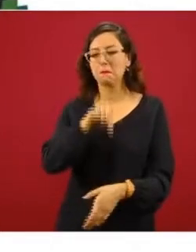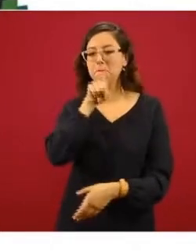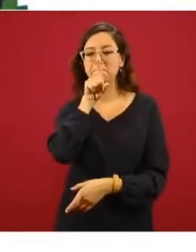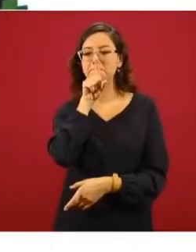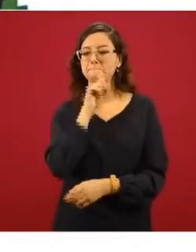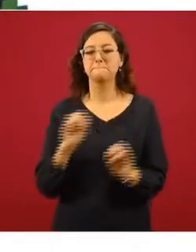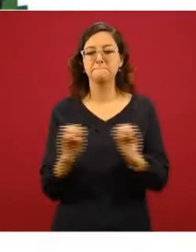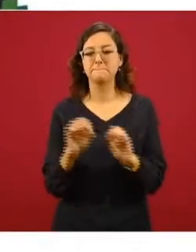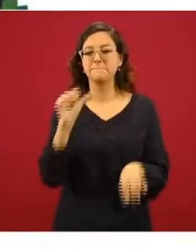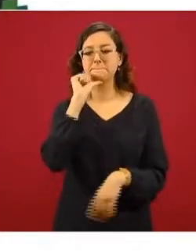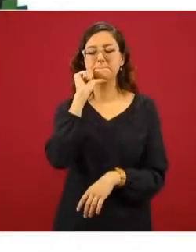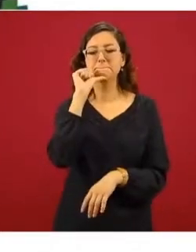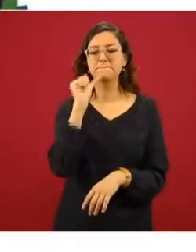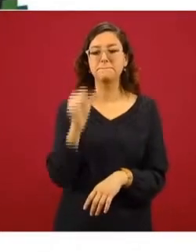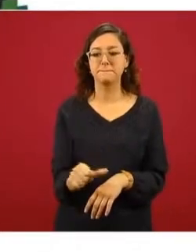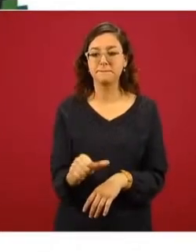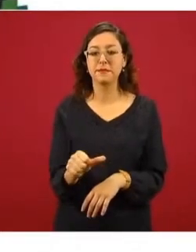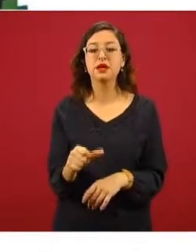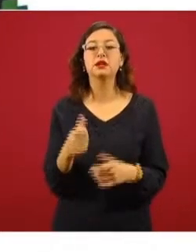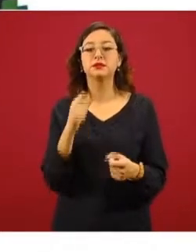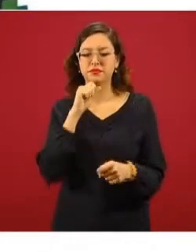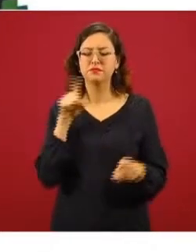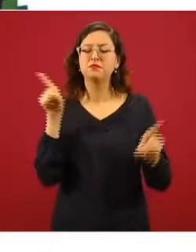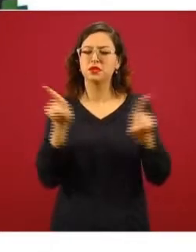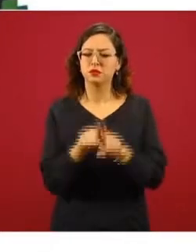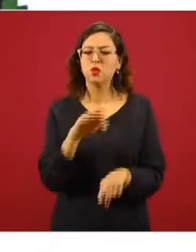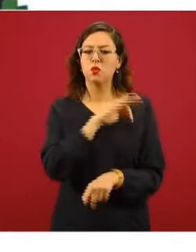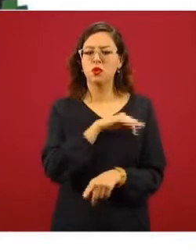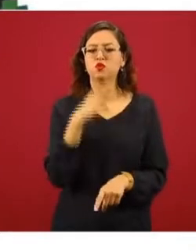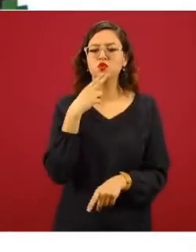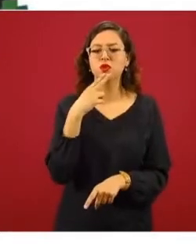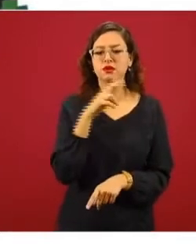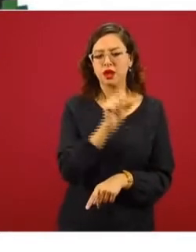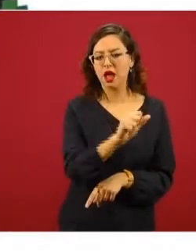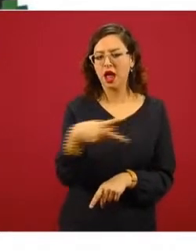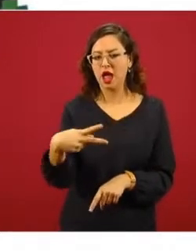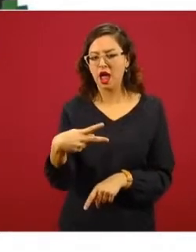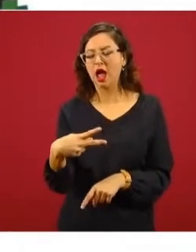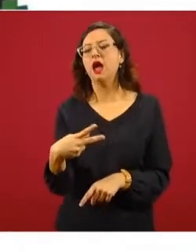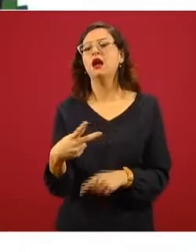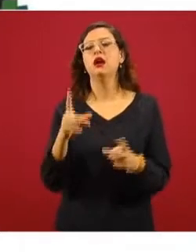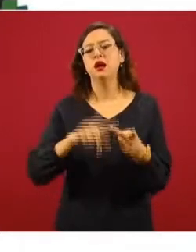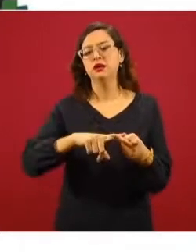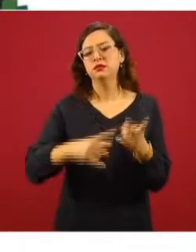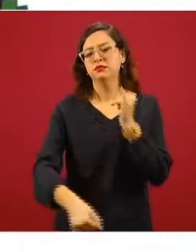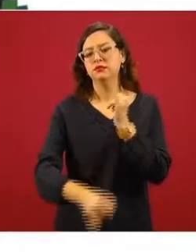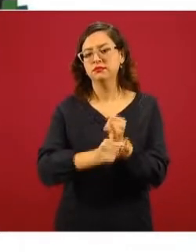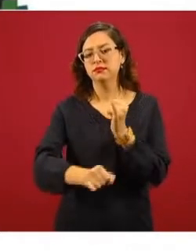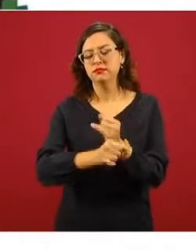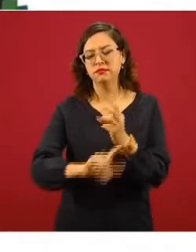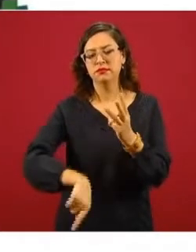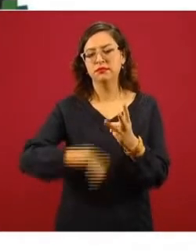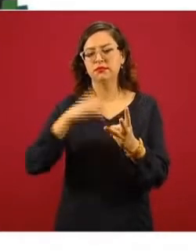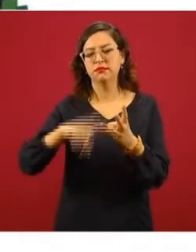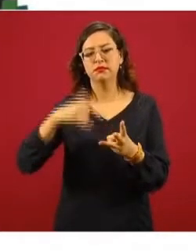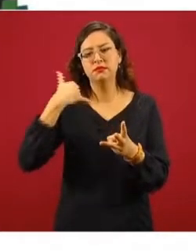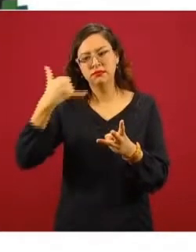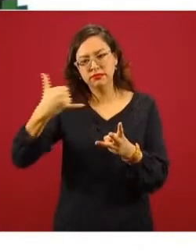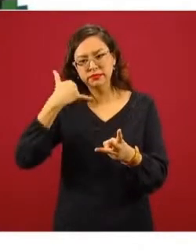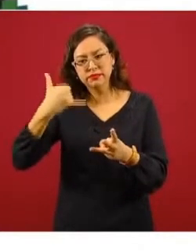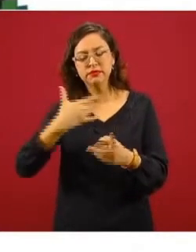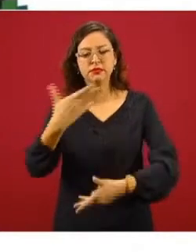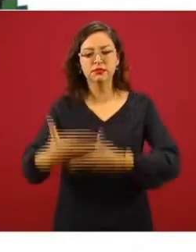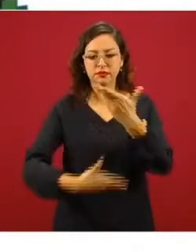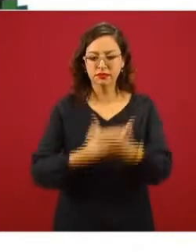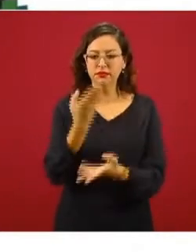tener acceso a la banca móvil, a banca por internet y a la banca telefónica. Estos servicios